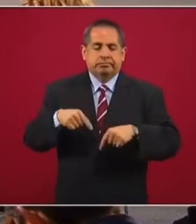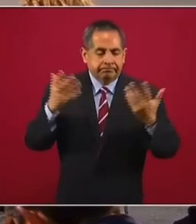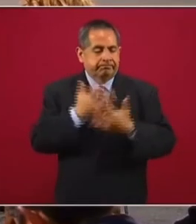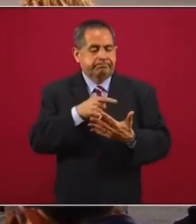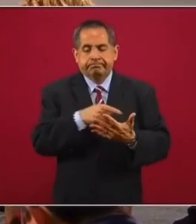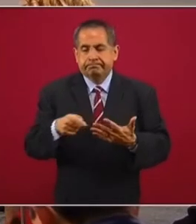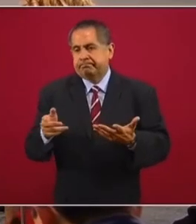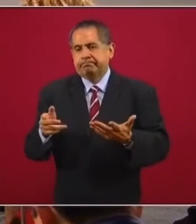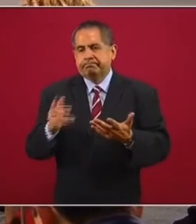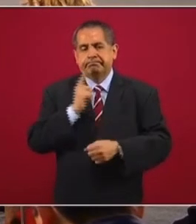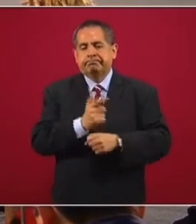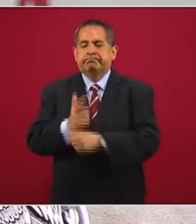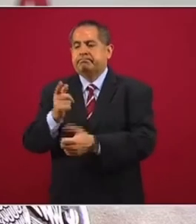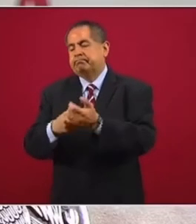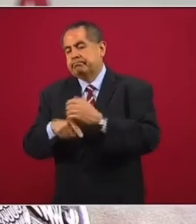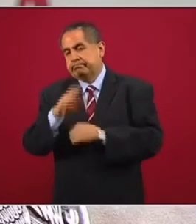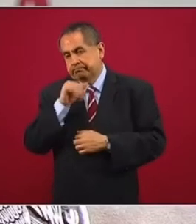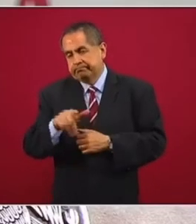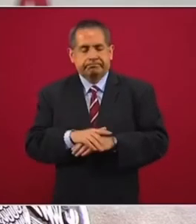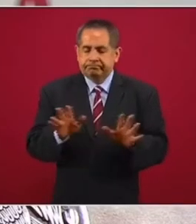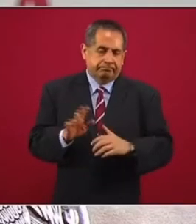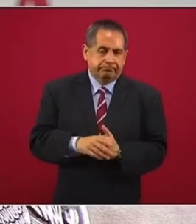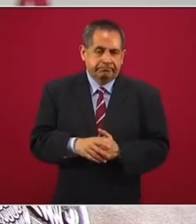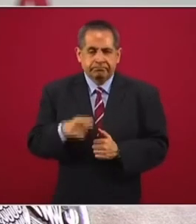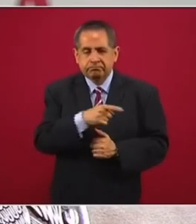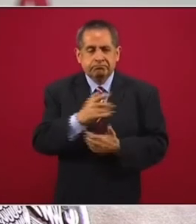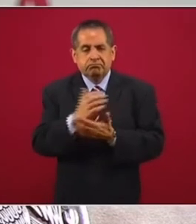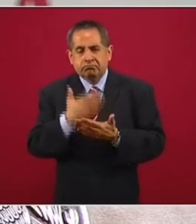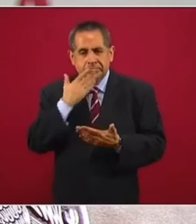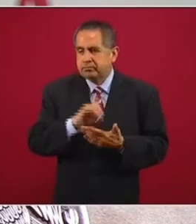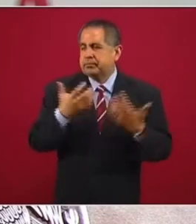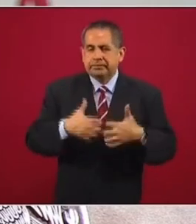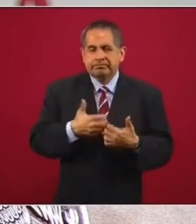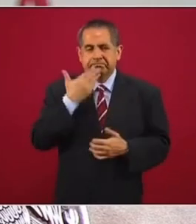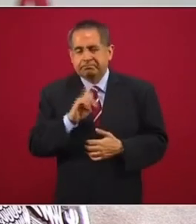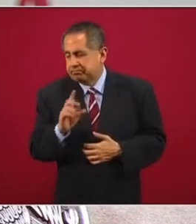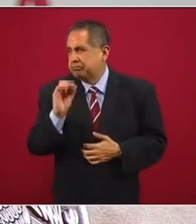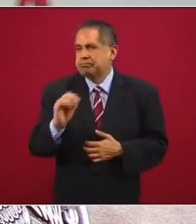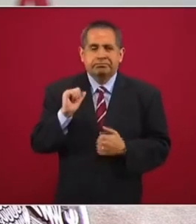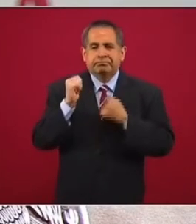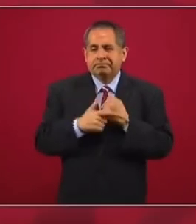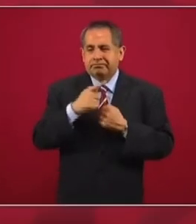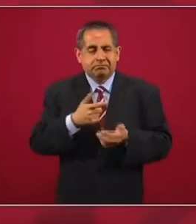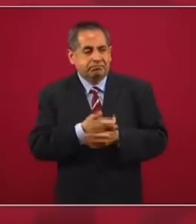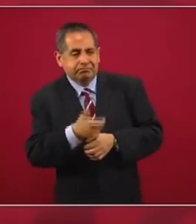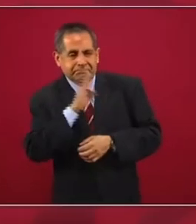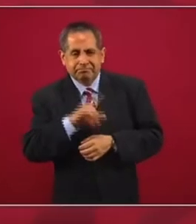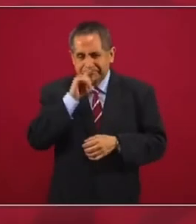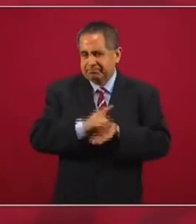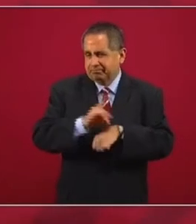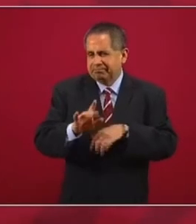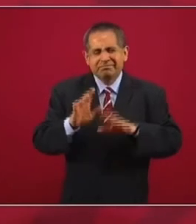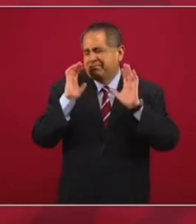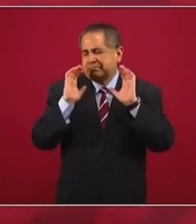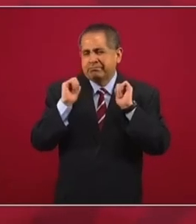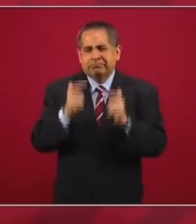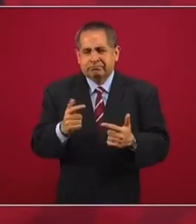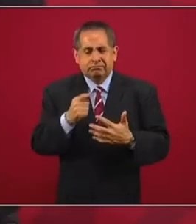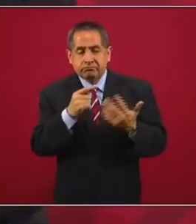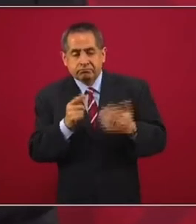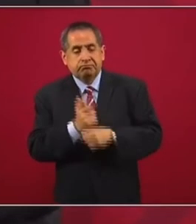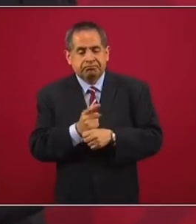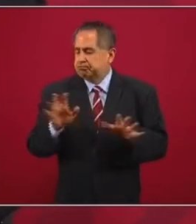se detecta que no son las mejores empresas o hay pagos indebidos o hay